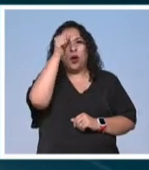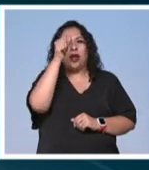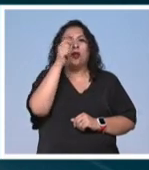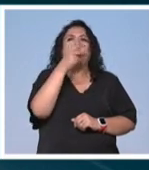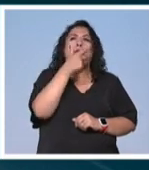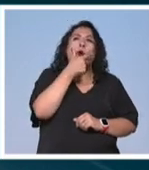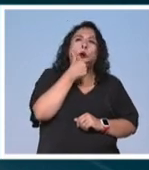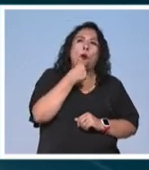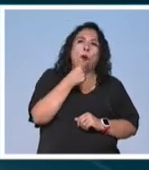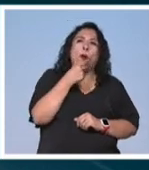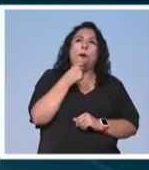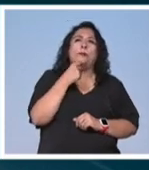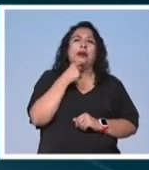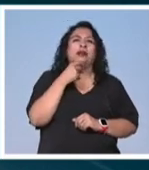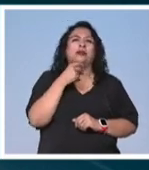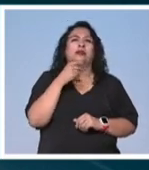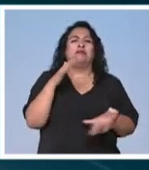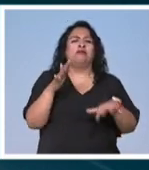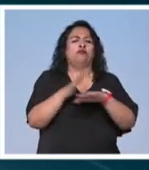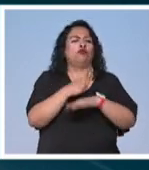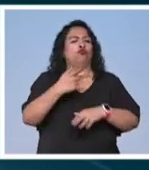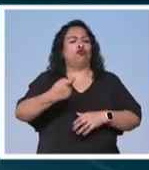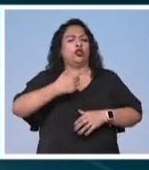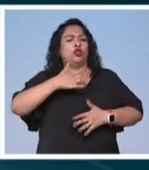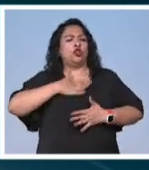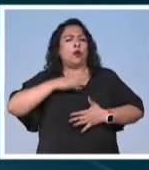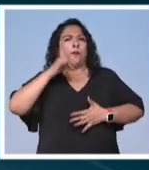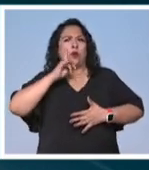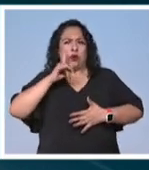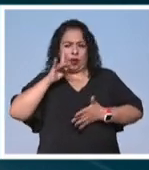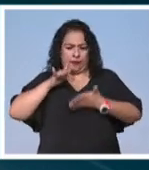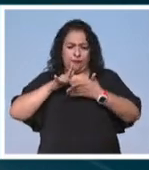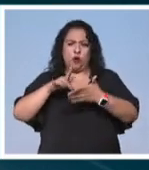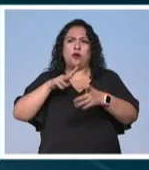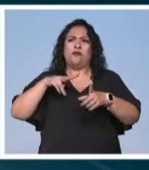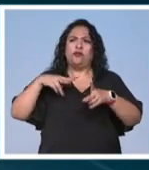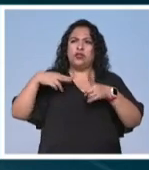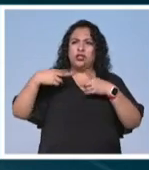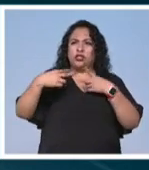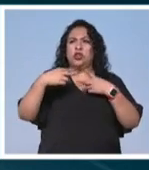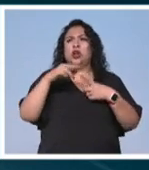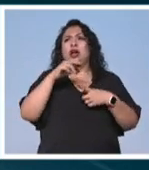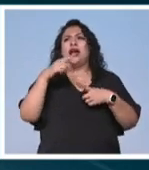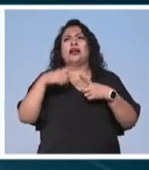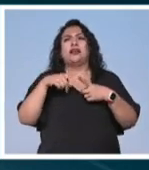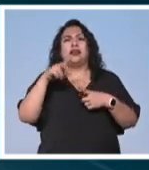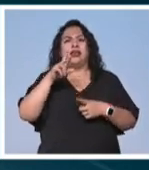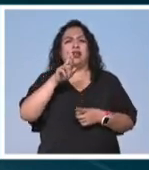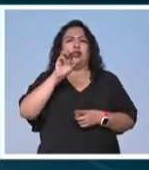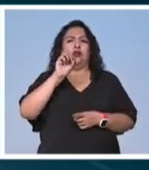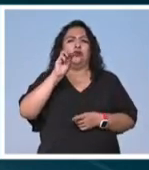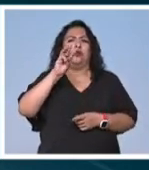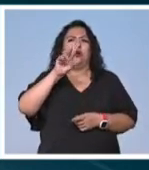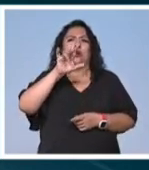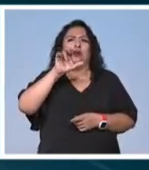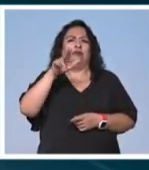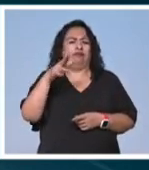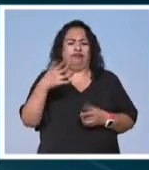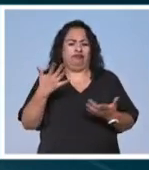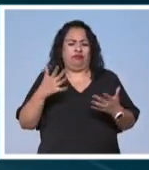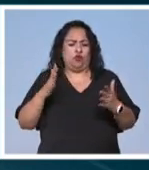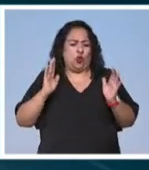hombres se designen como mujeres que apoyan la visión de J.K. Rowling de que lo